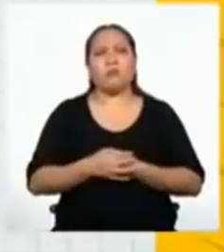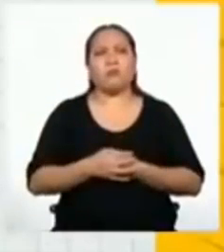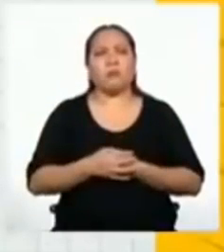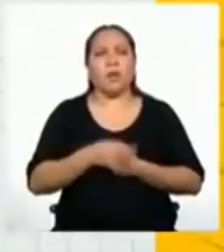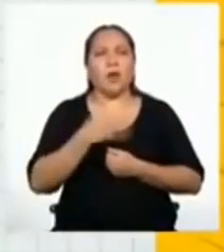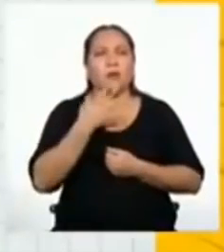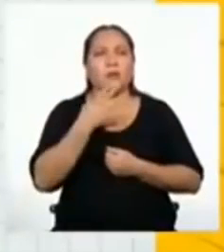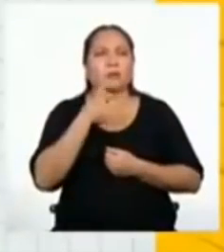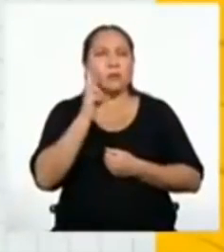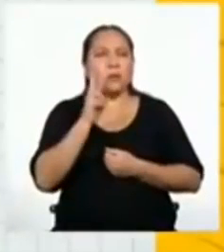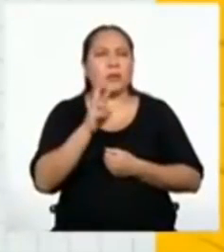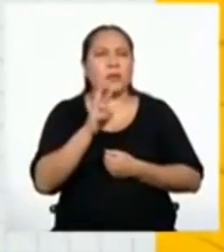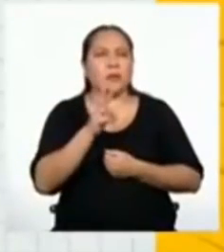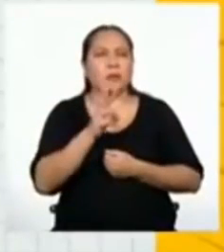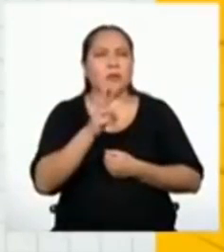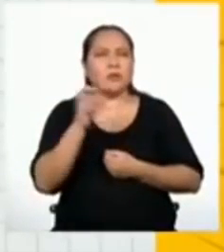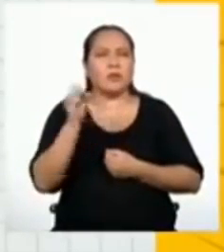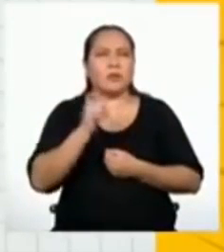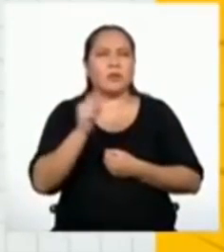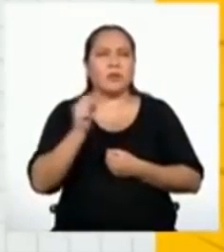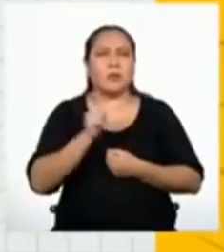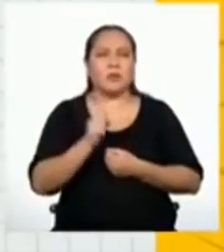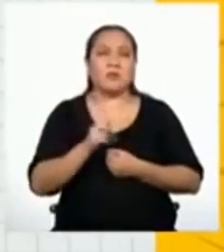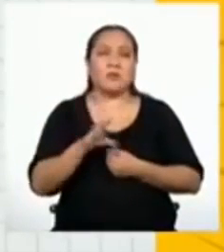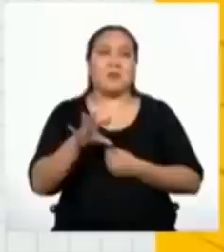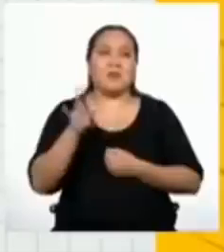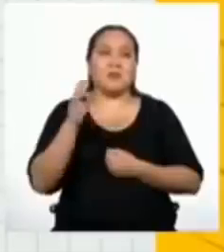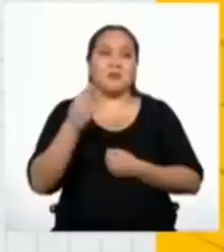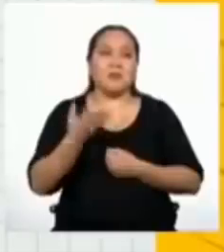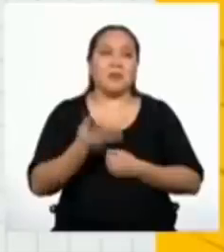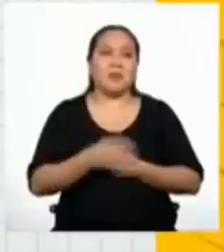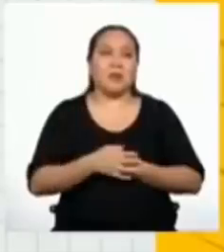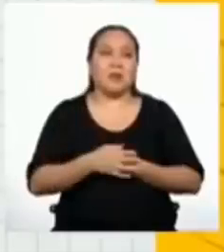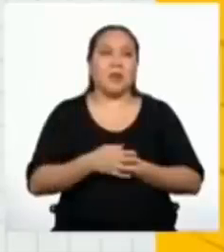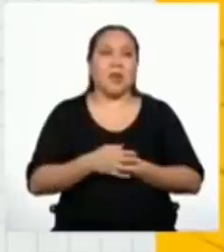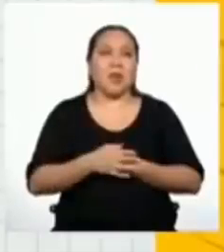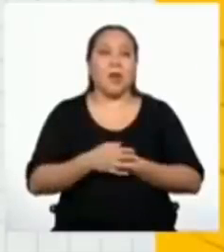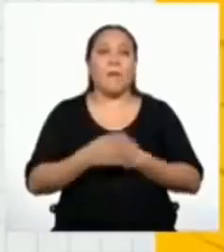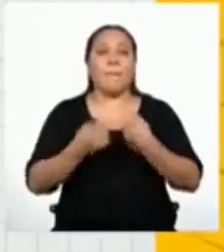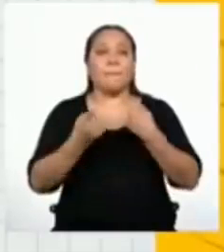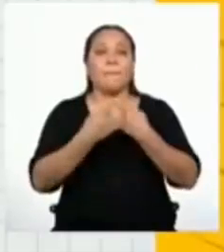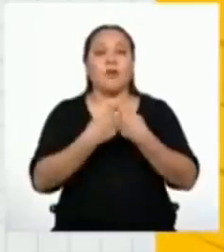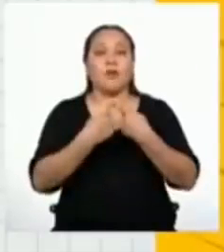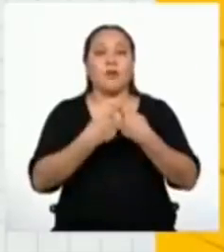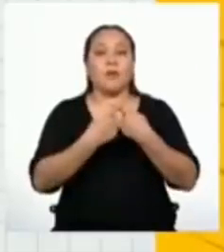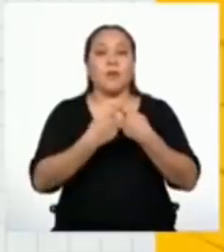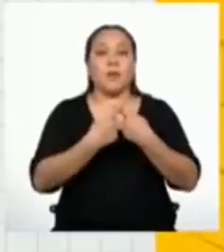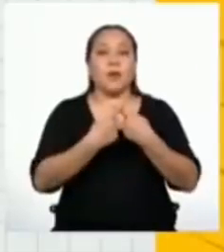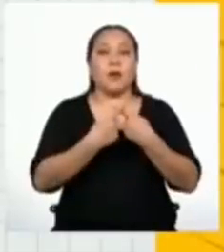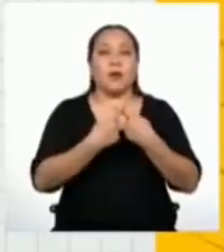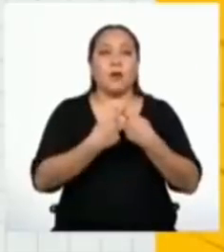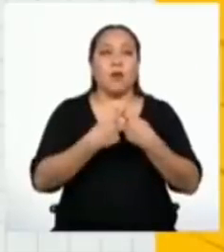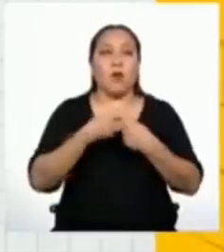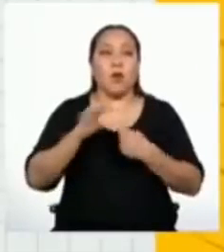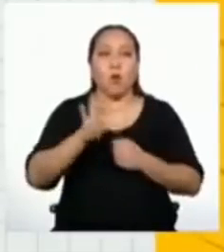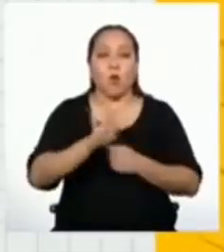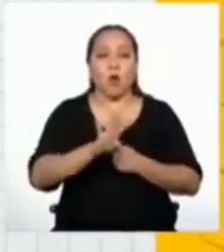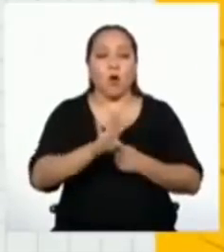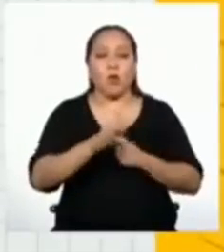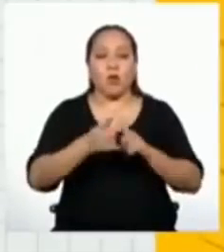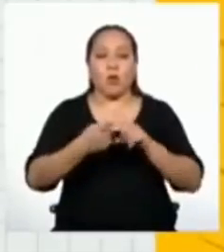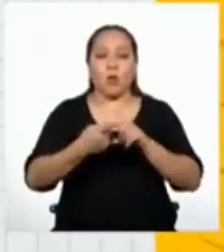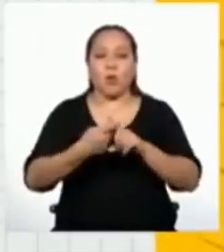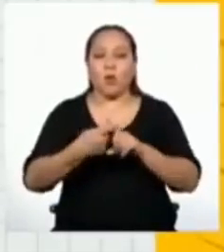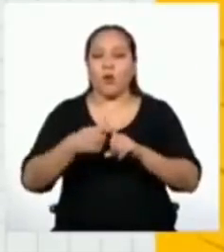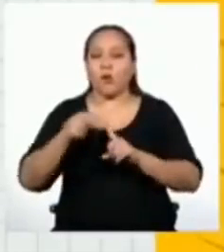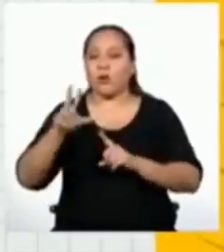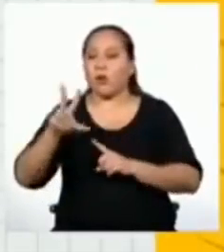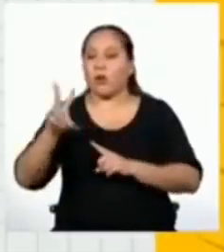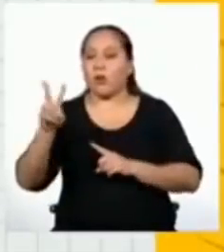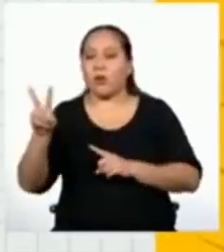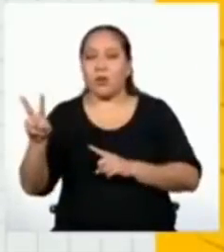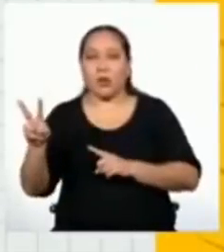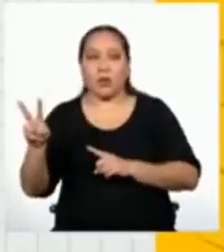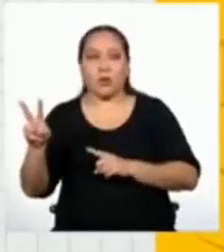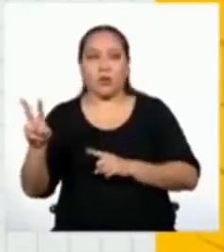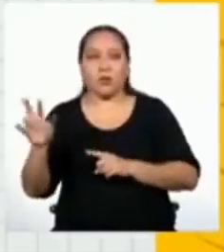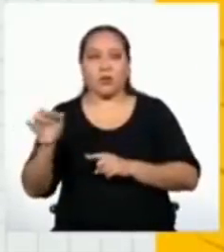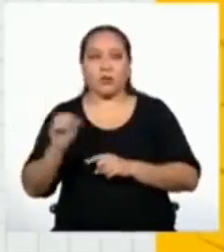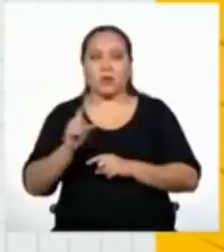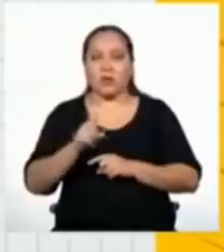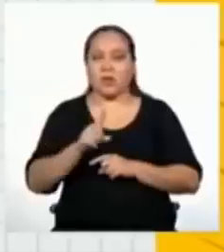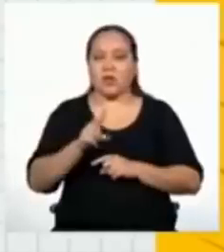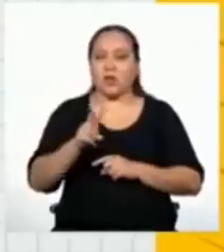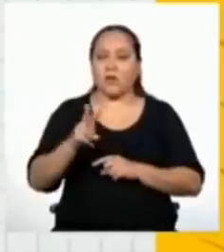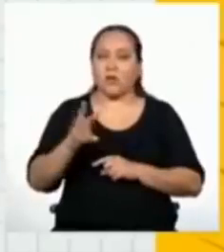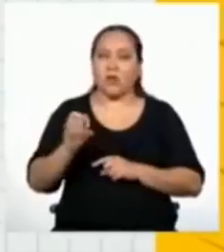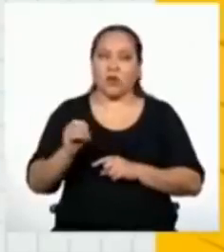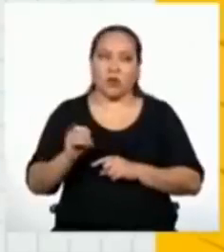A ver... Sí, encontré algo. Al multiplicar los extremos cuatro por treinta y dos, nos sale como resultado